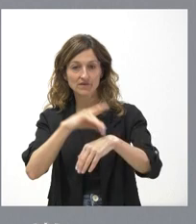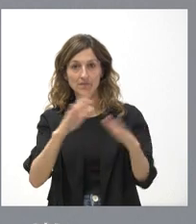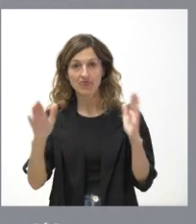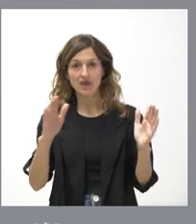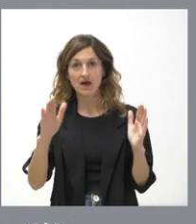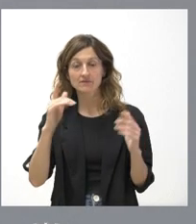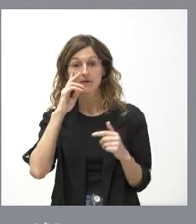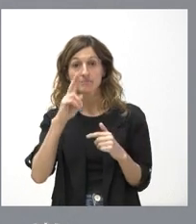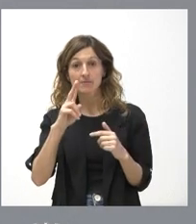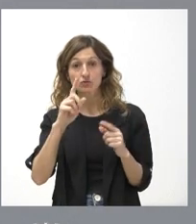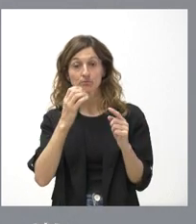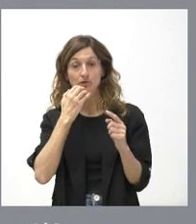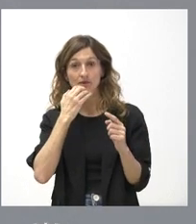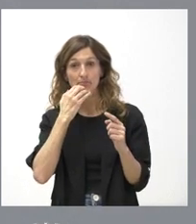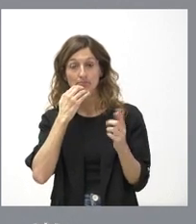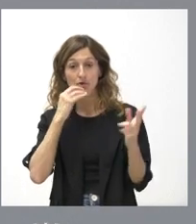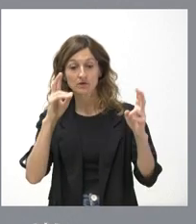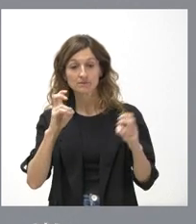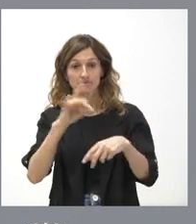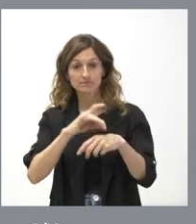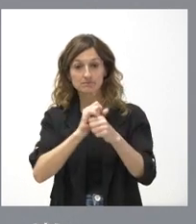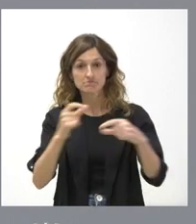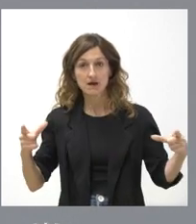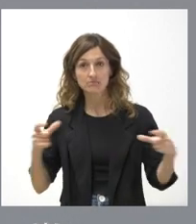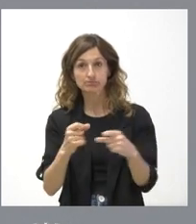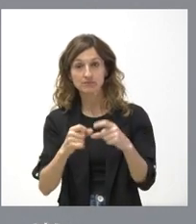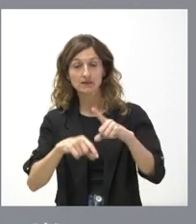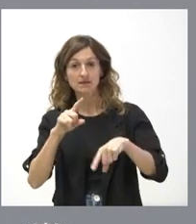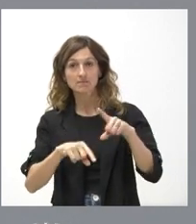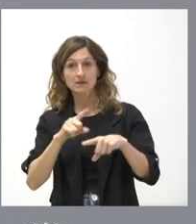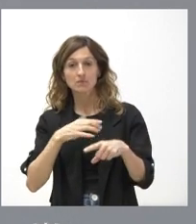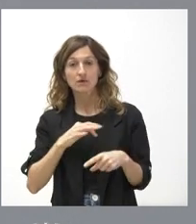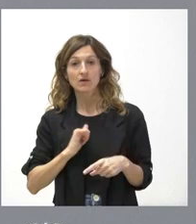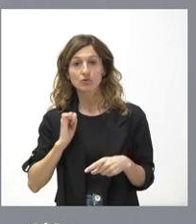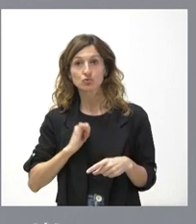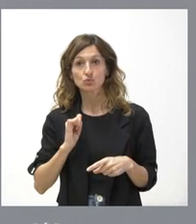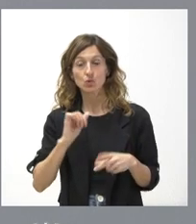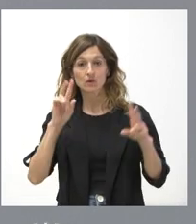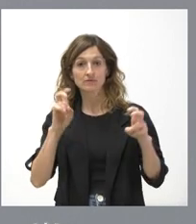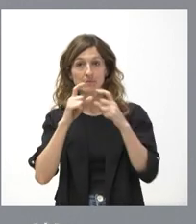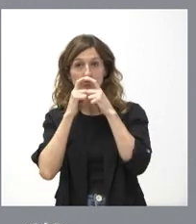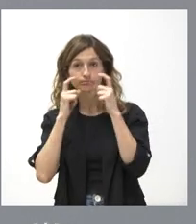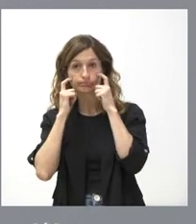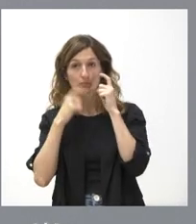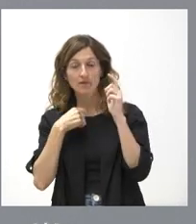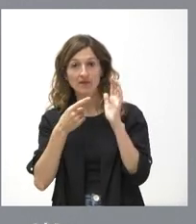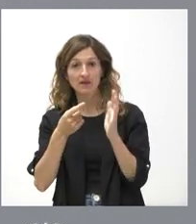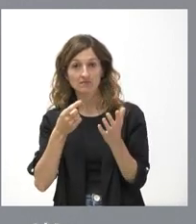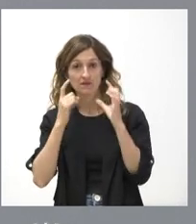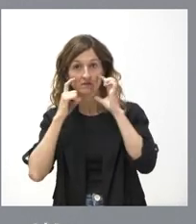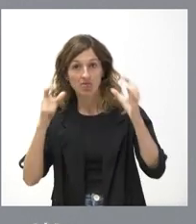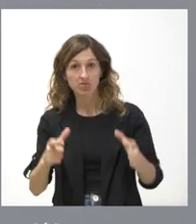disminución de la prevalencia de la misma, podría ser oportuno la retirada de estas mascarillas